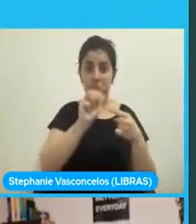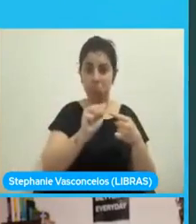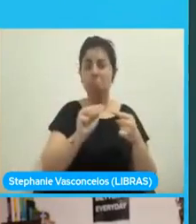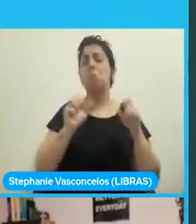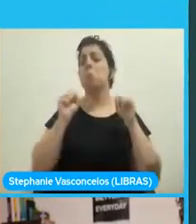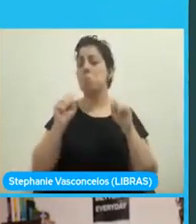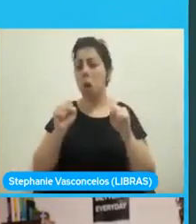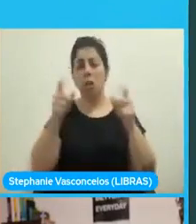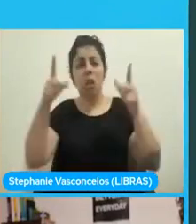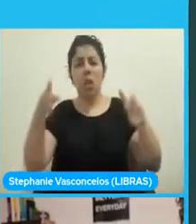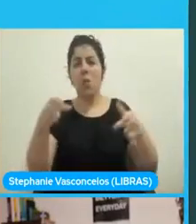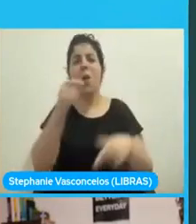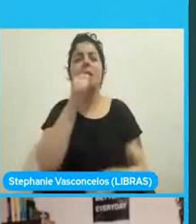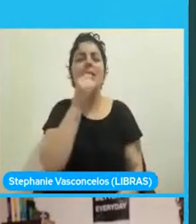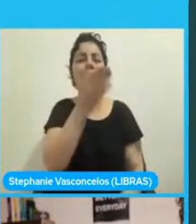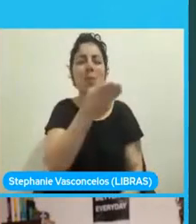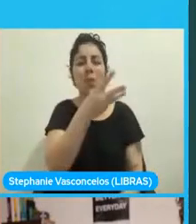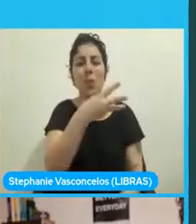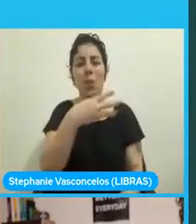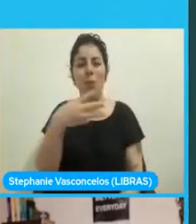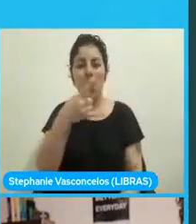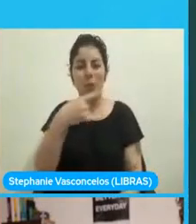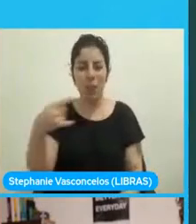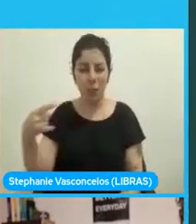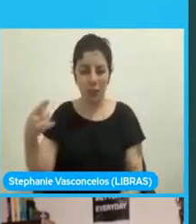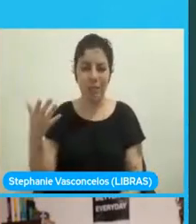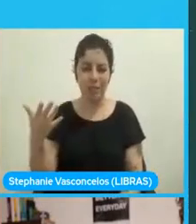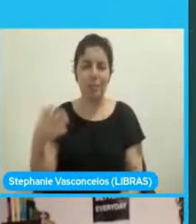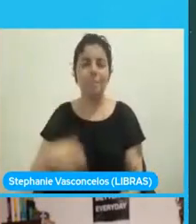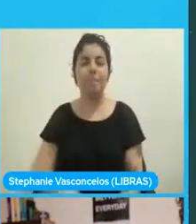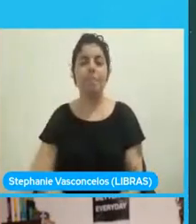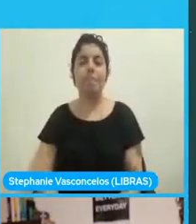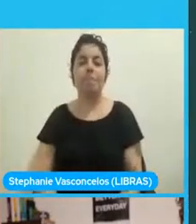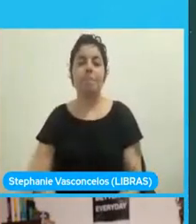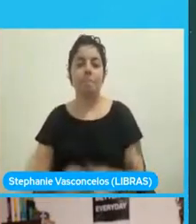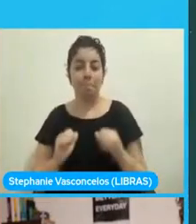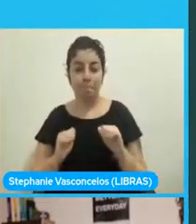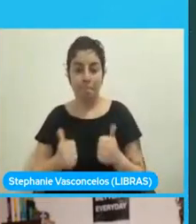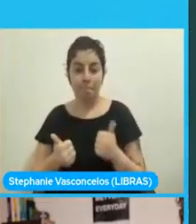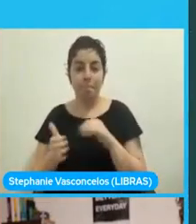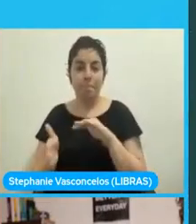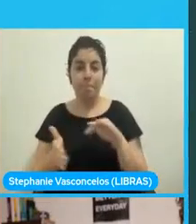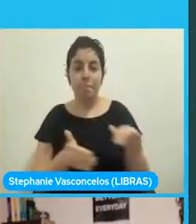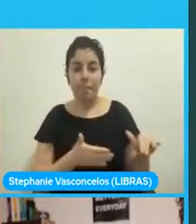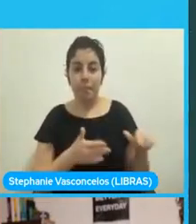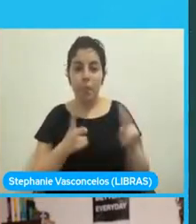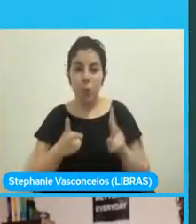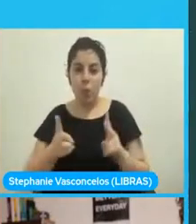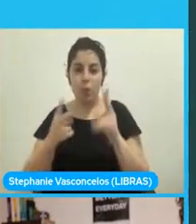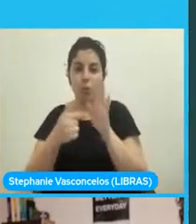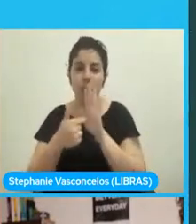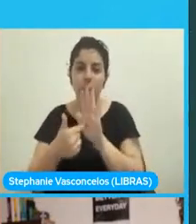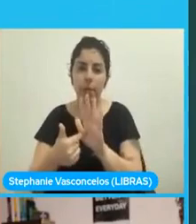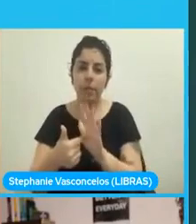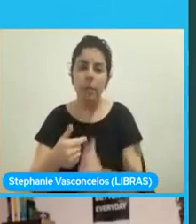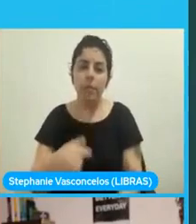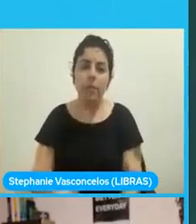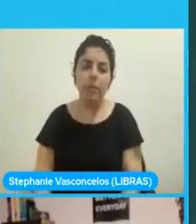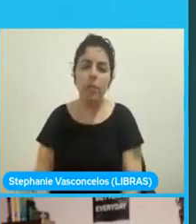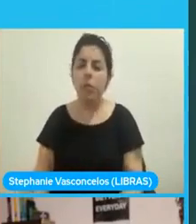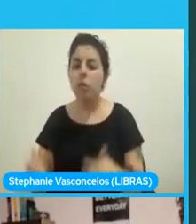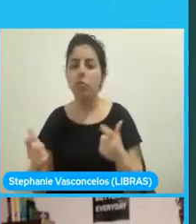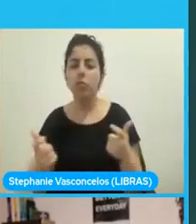Entonces, siguiendo con la presentación, un segundito aquí,